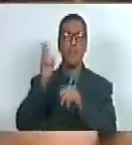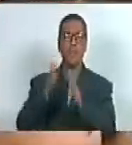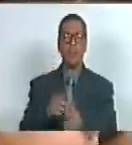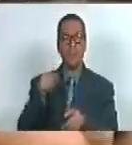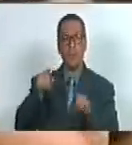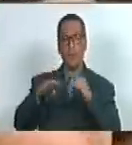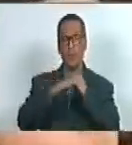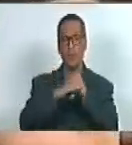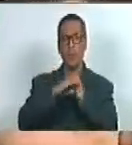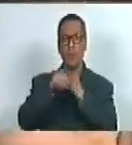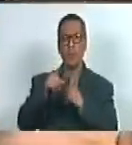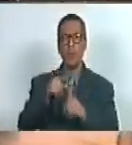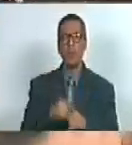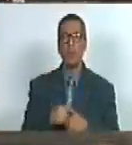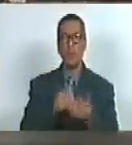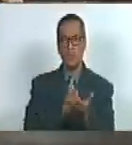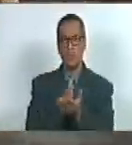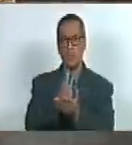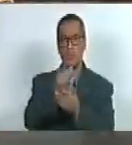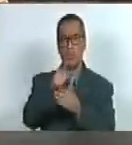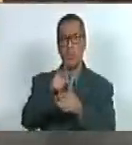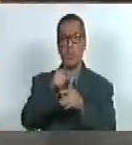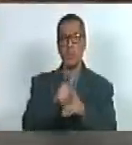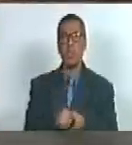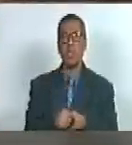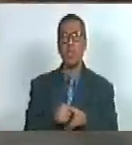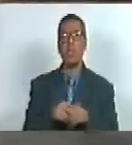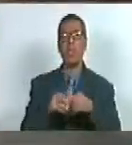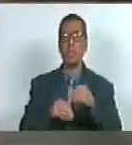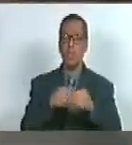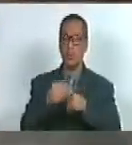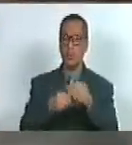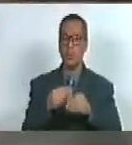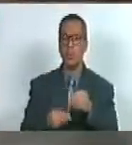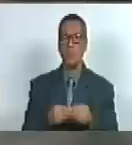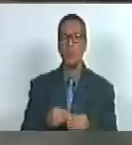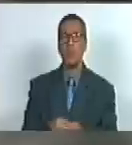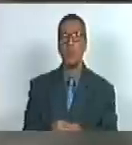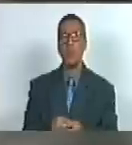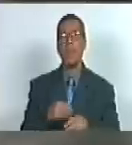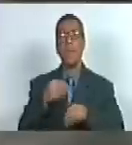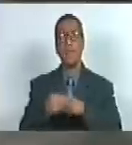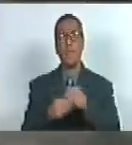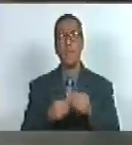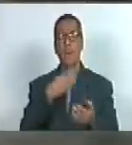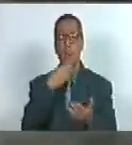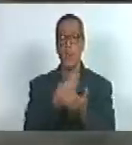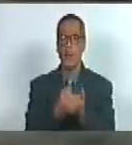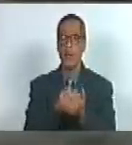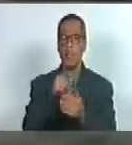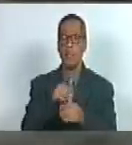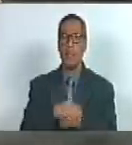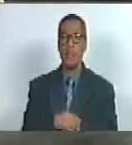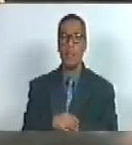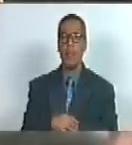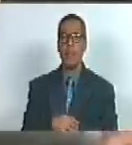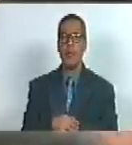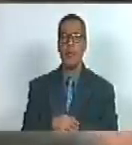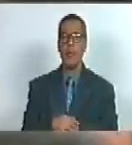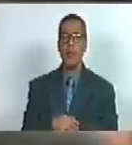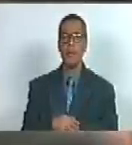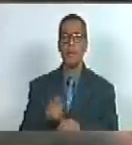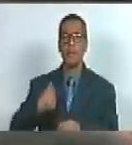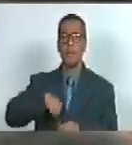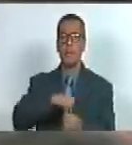continúa de forma ordinaria el procedimiento gracias a nuestro